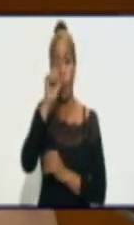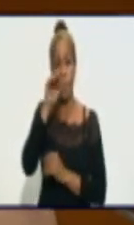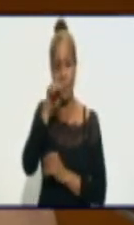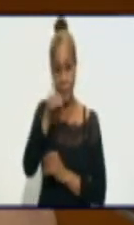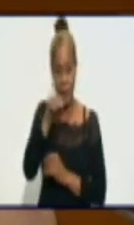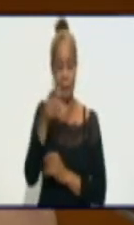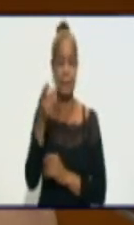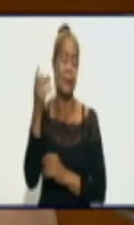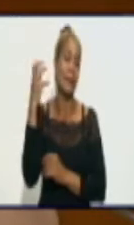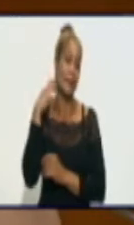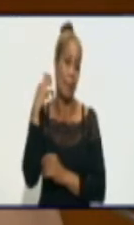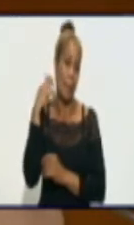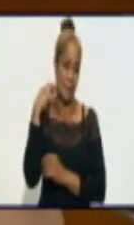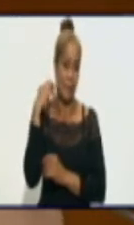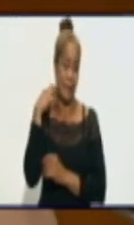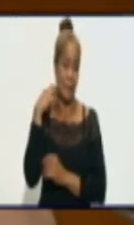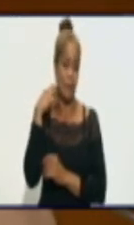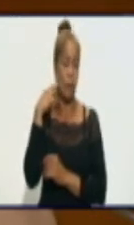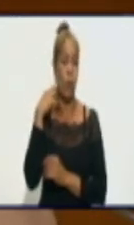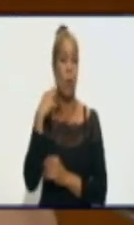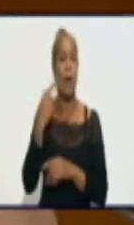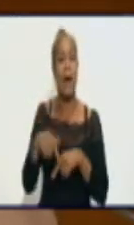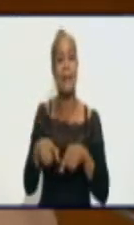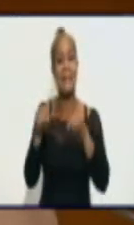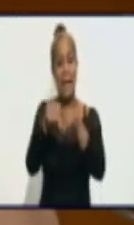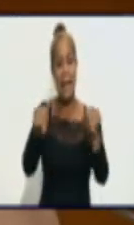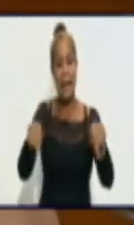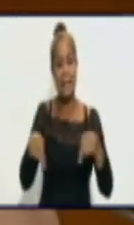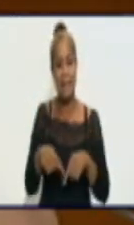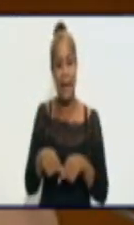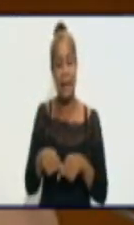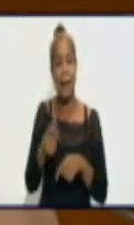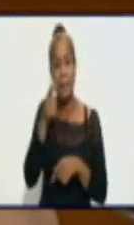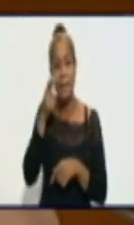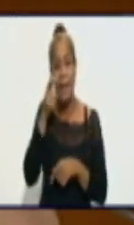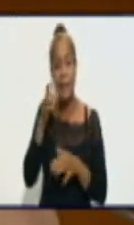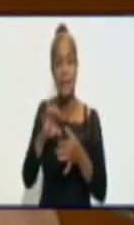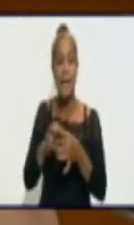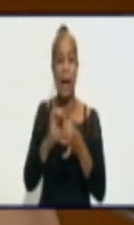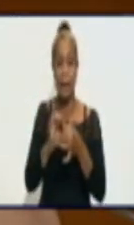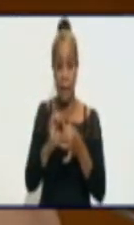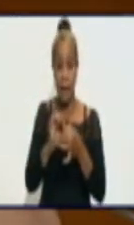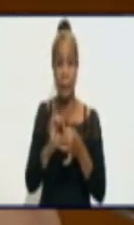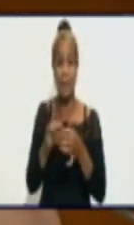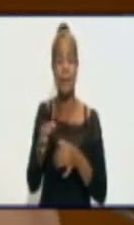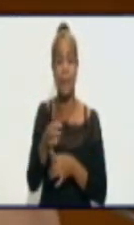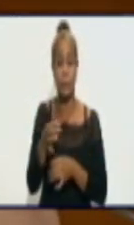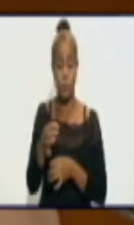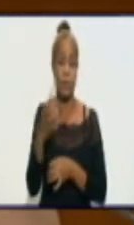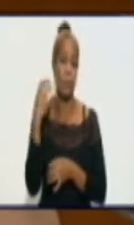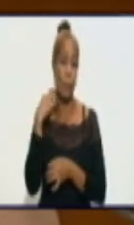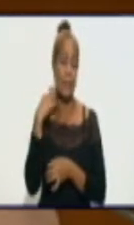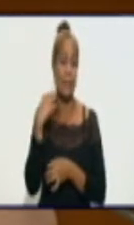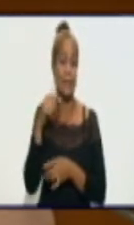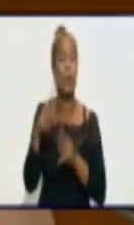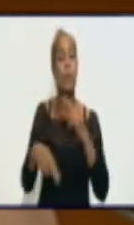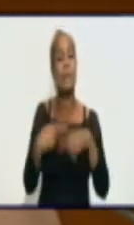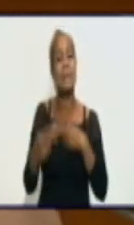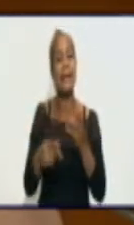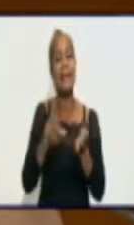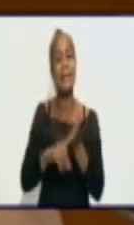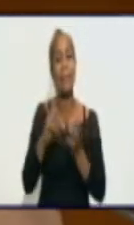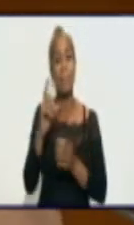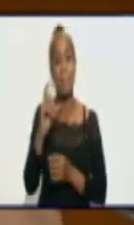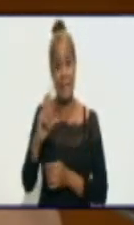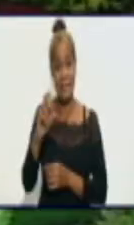la unidad de vigilancia intensiva del Celia. Ahí se le realiza el PCR. El